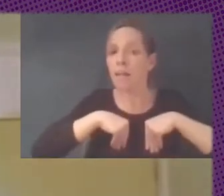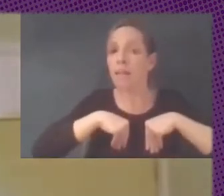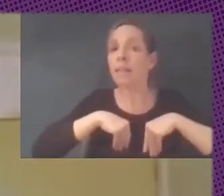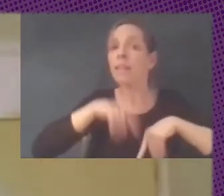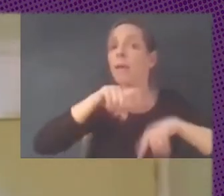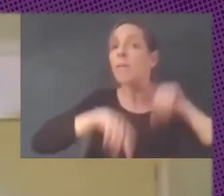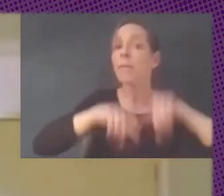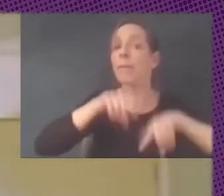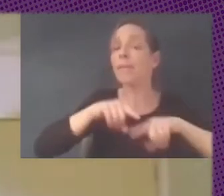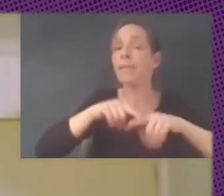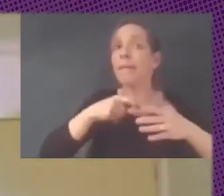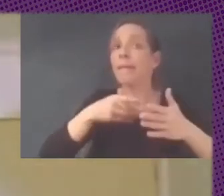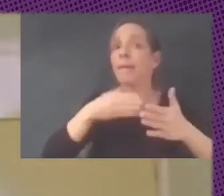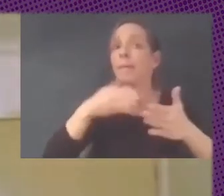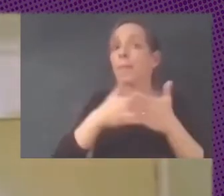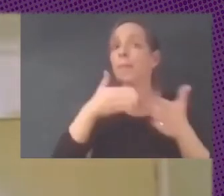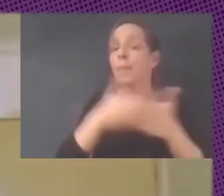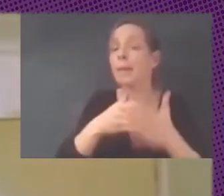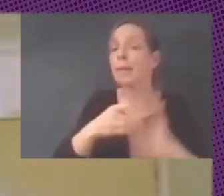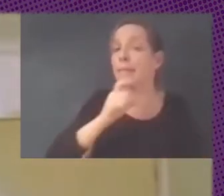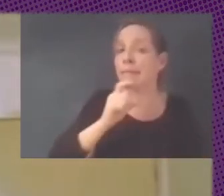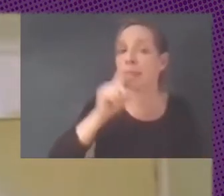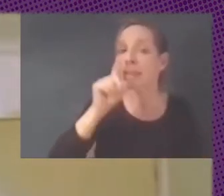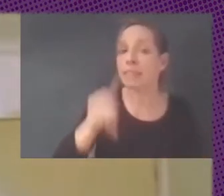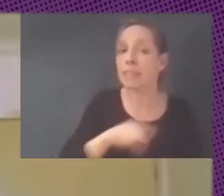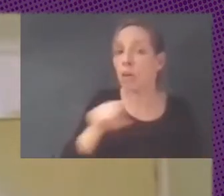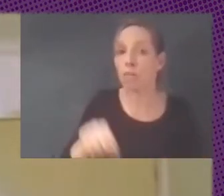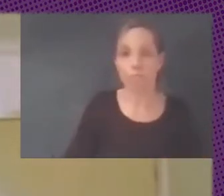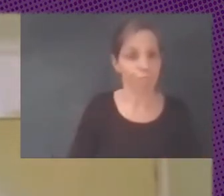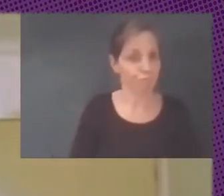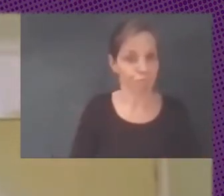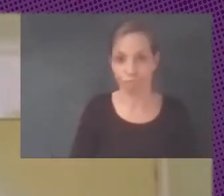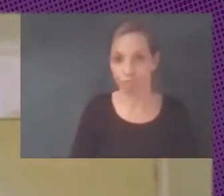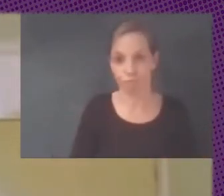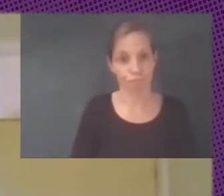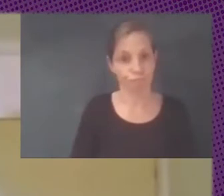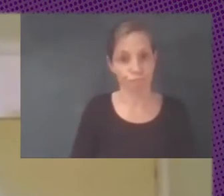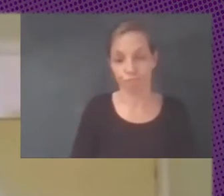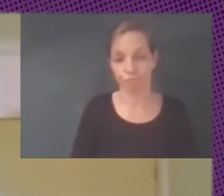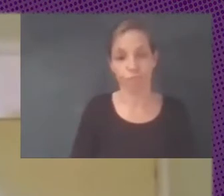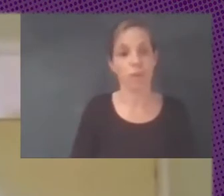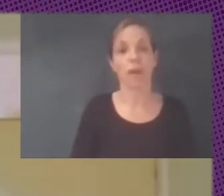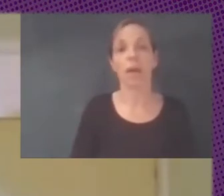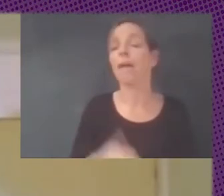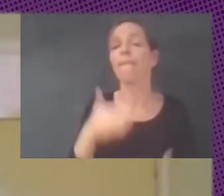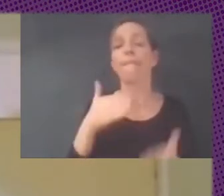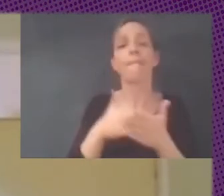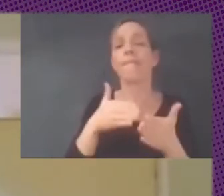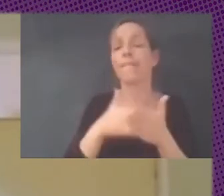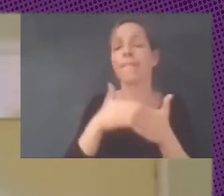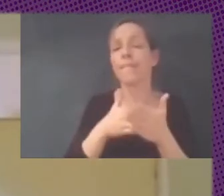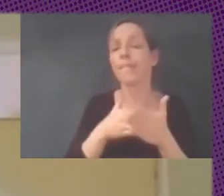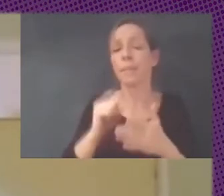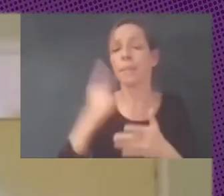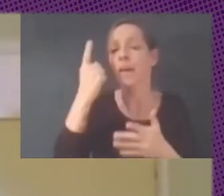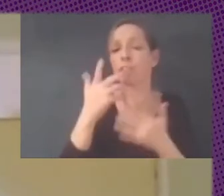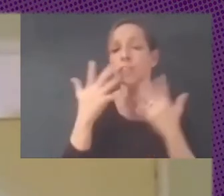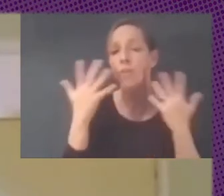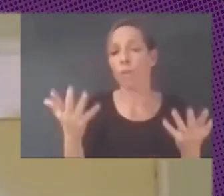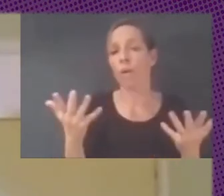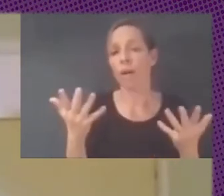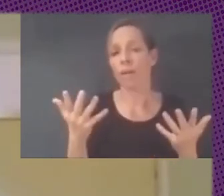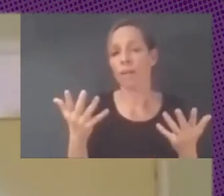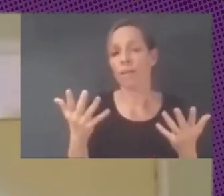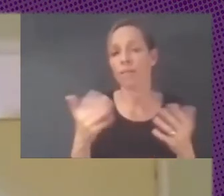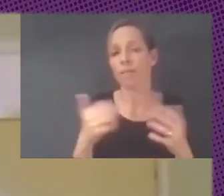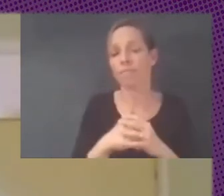de que sería difícil el punto central era la decisión si